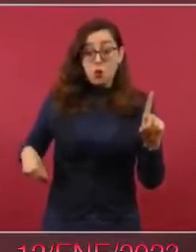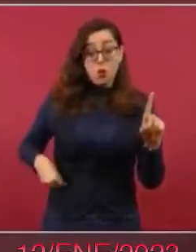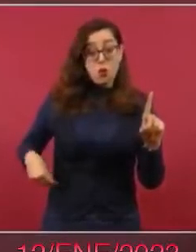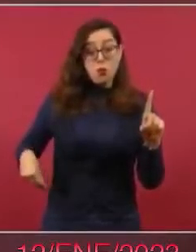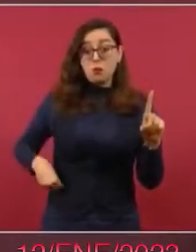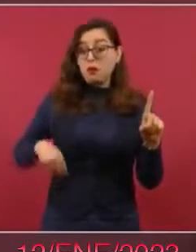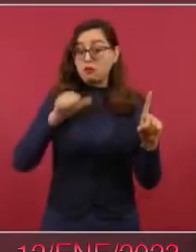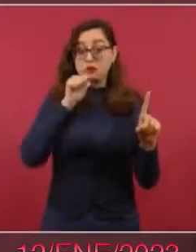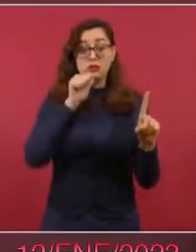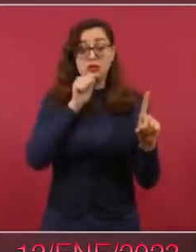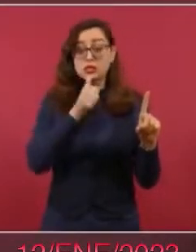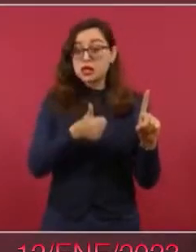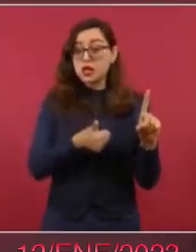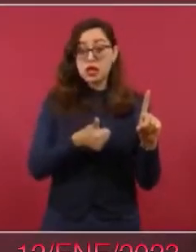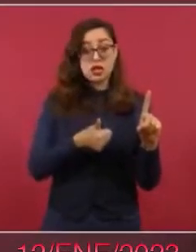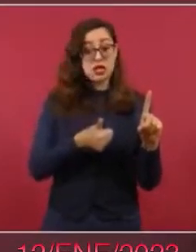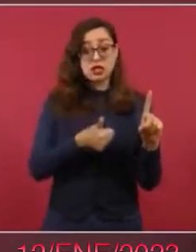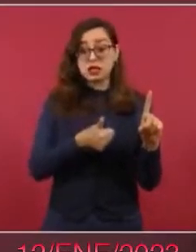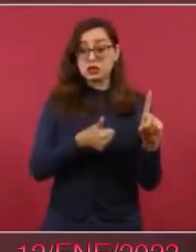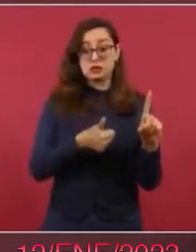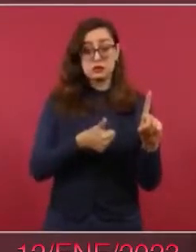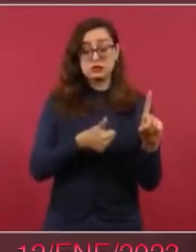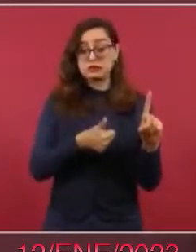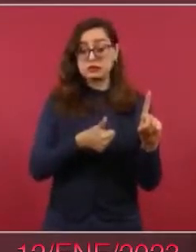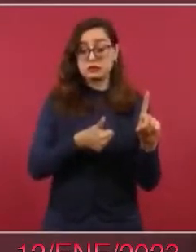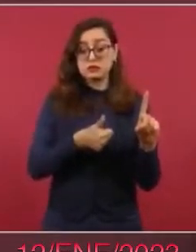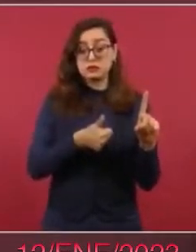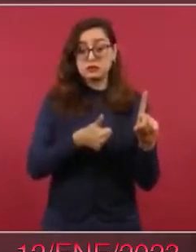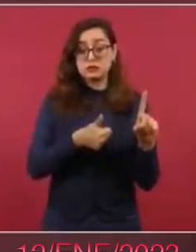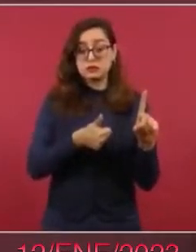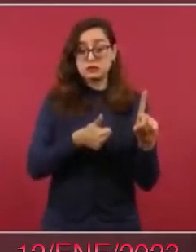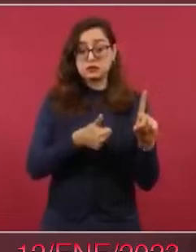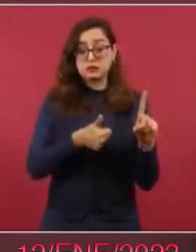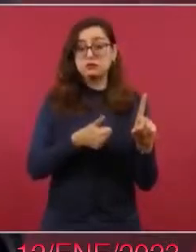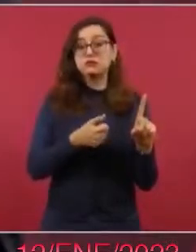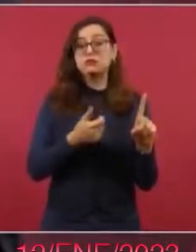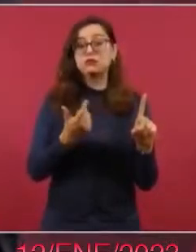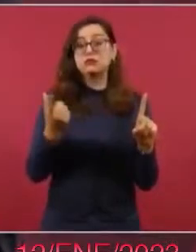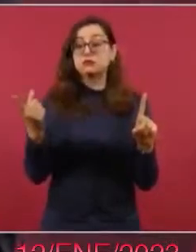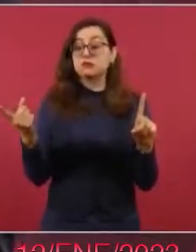con el apoyo el reconocimiento la aceptación